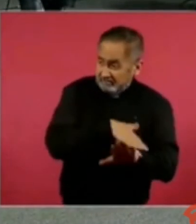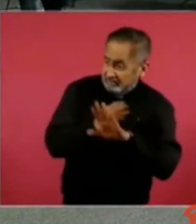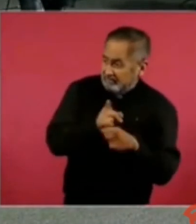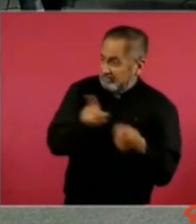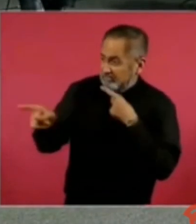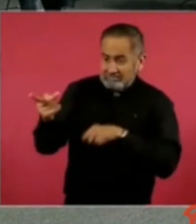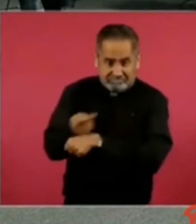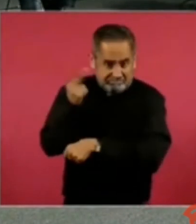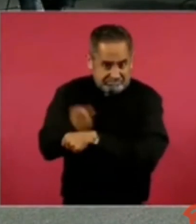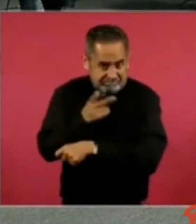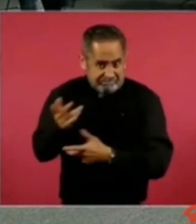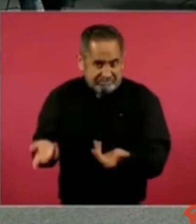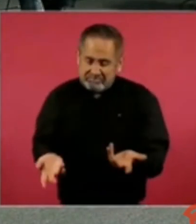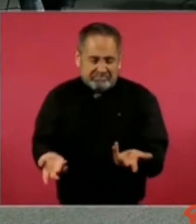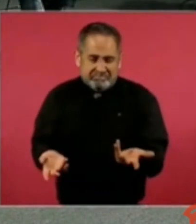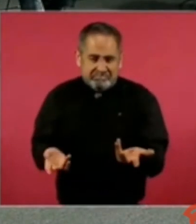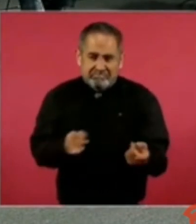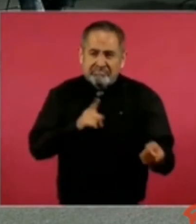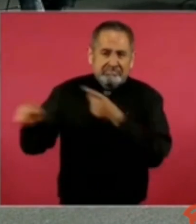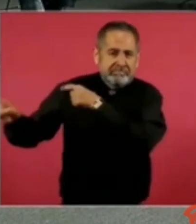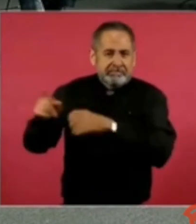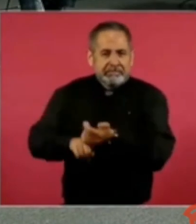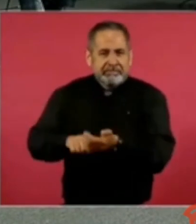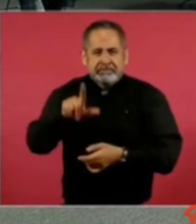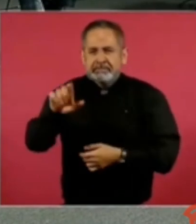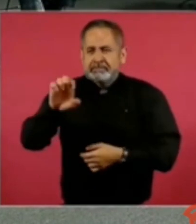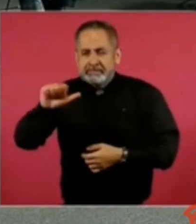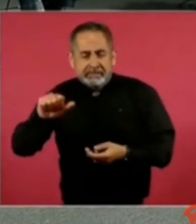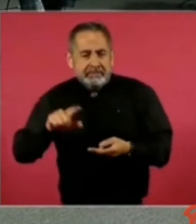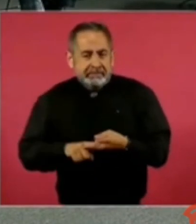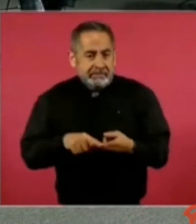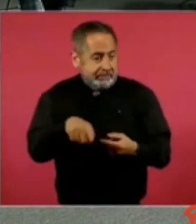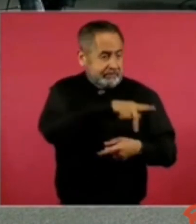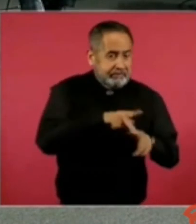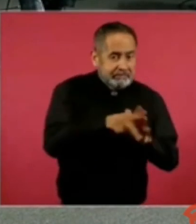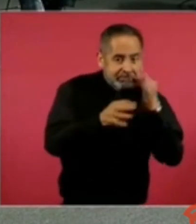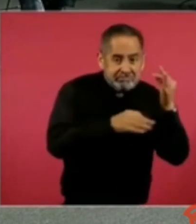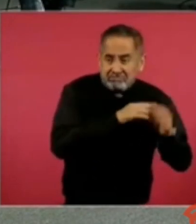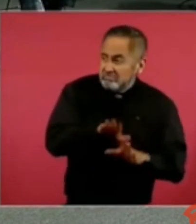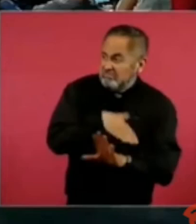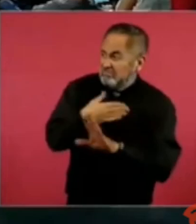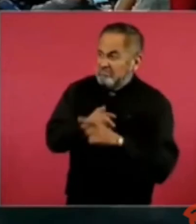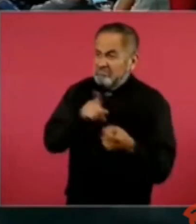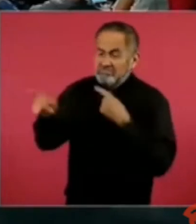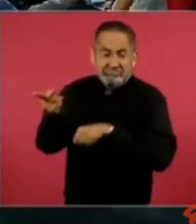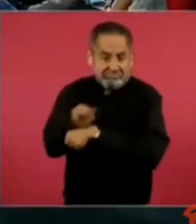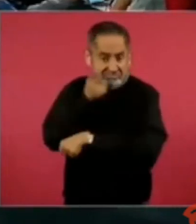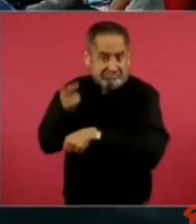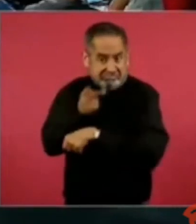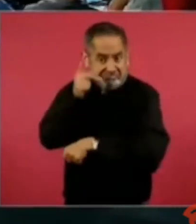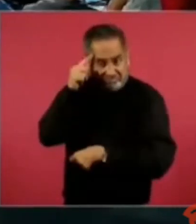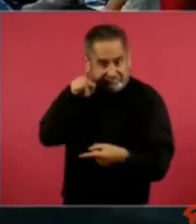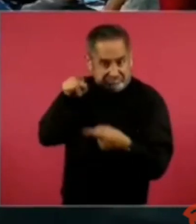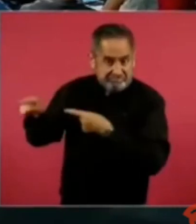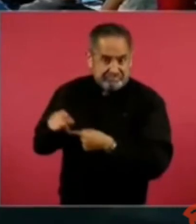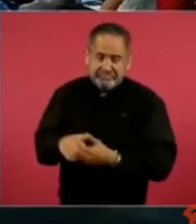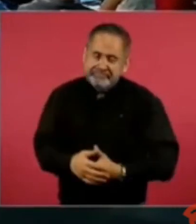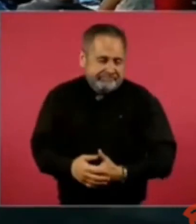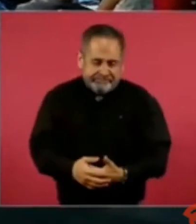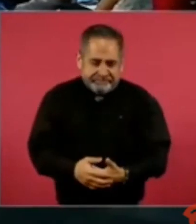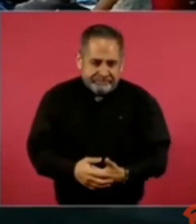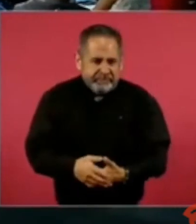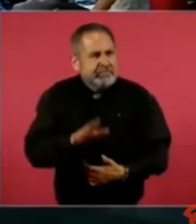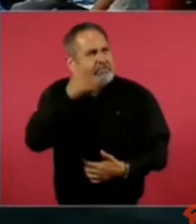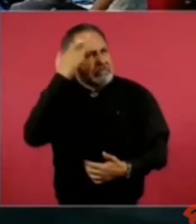¿insultaban a Echeverría en los medios?, ¿quién no fue